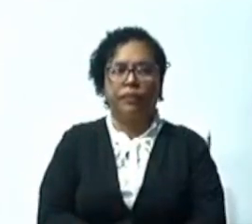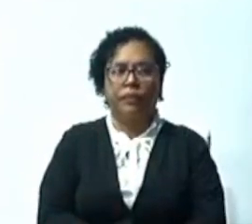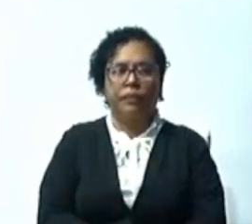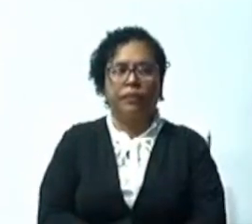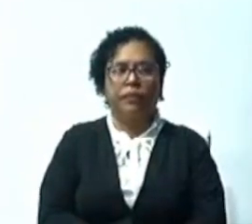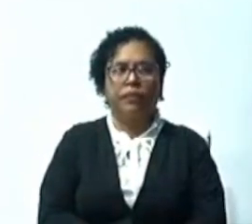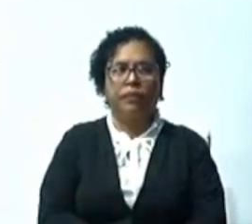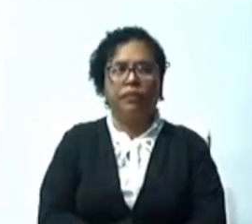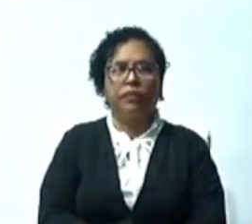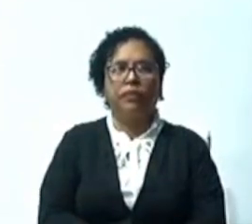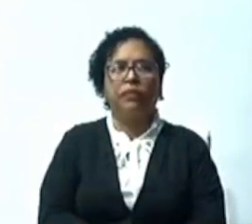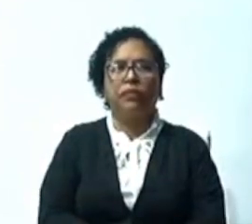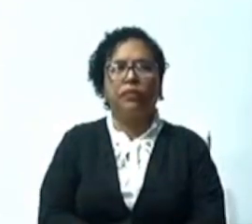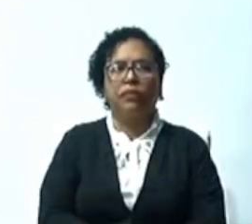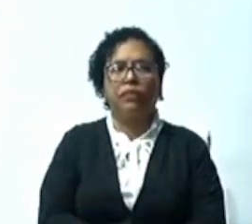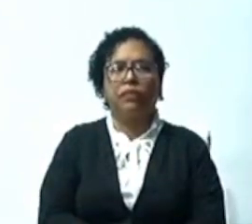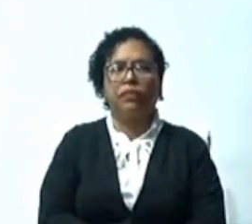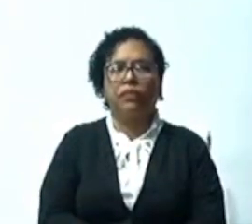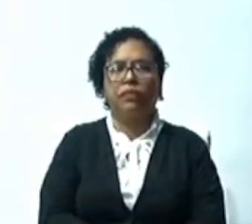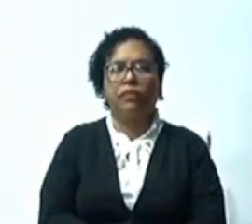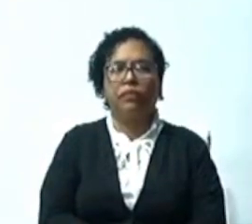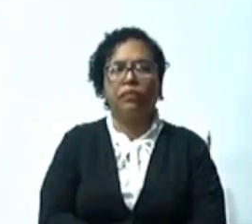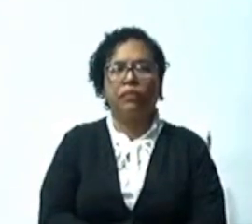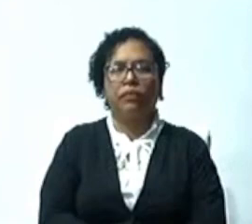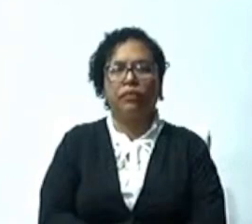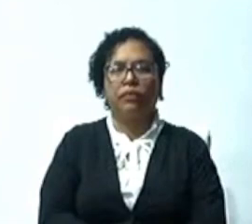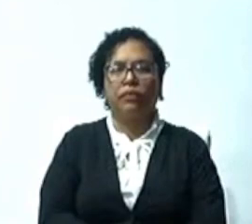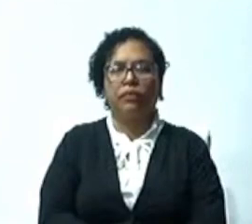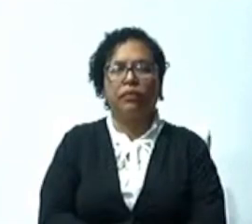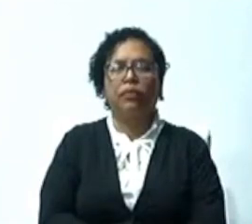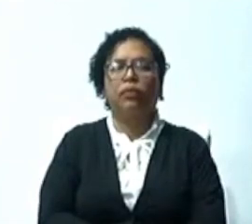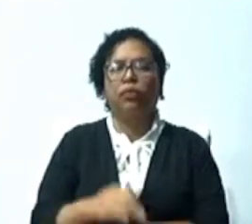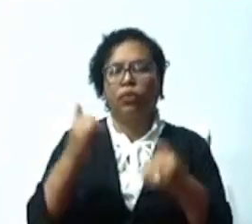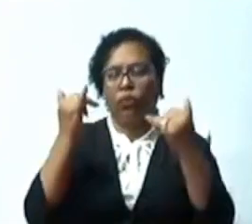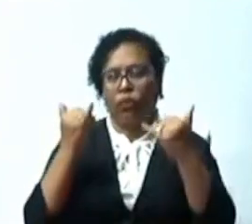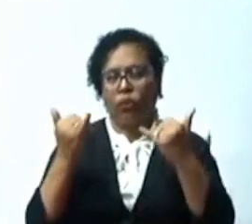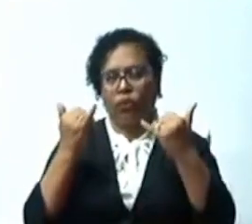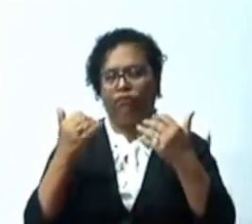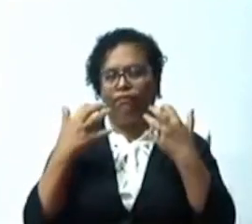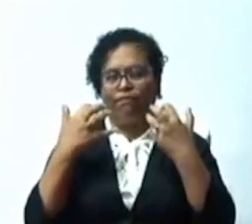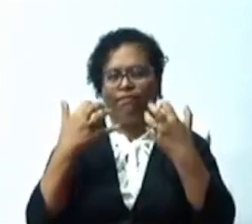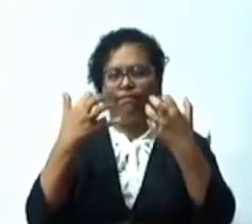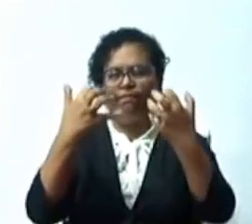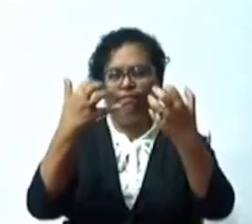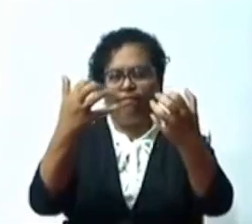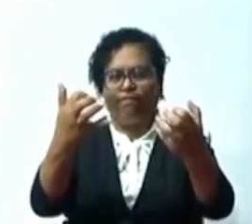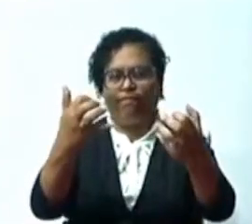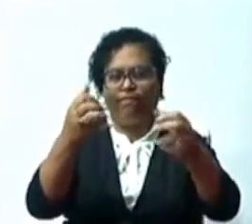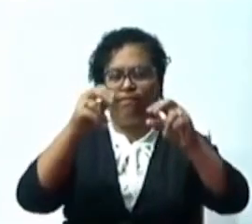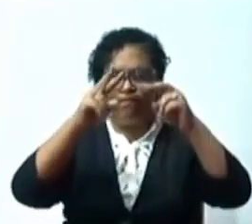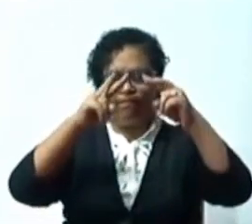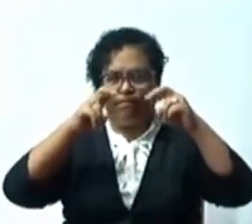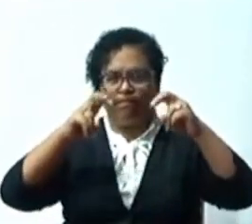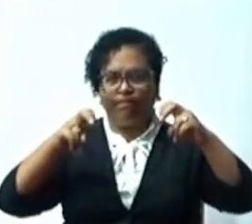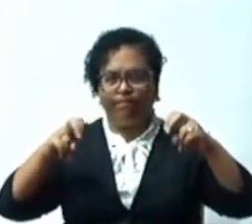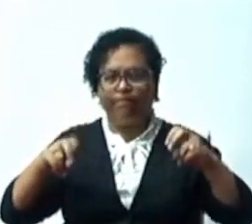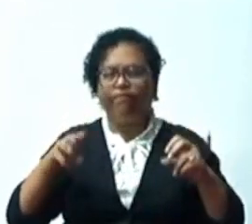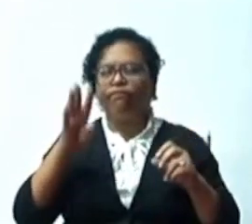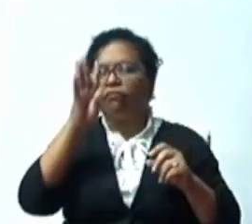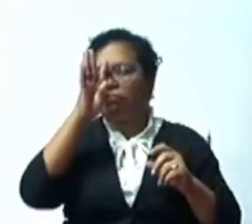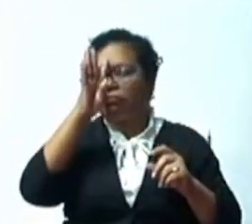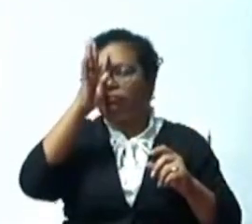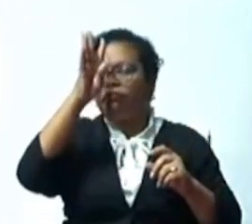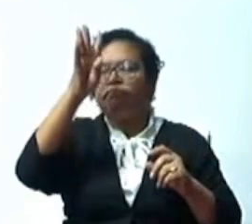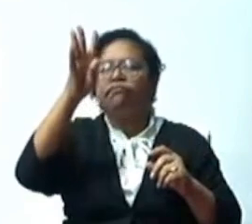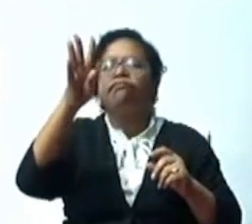este hemiciclo está conociendo una de las iniciativas legislativas